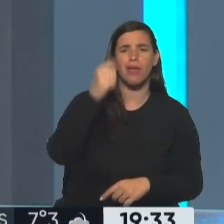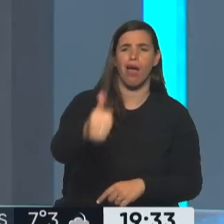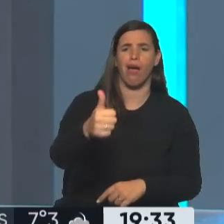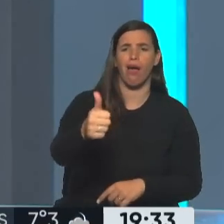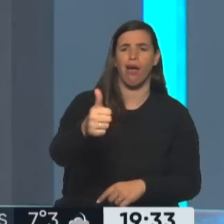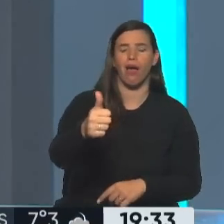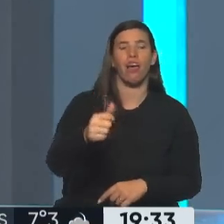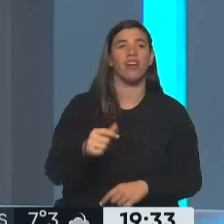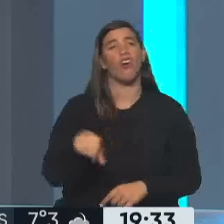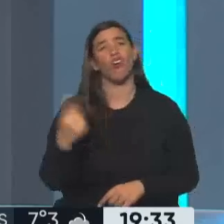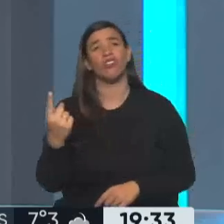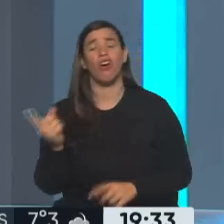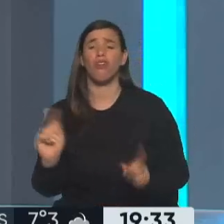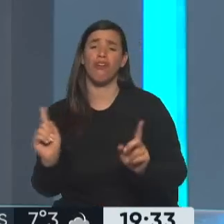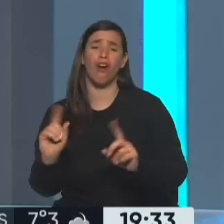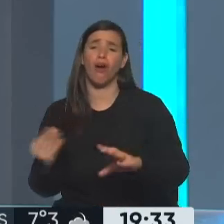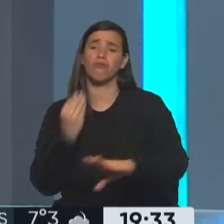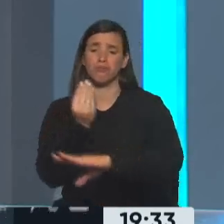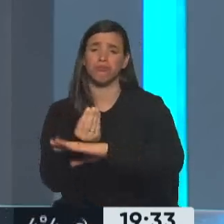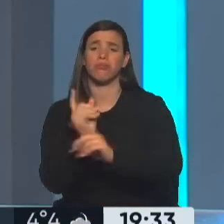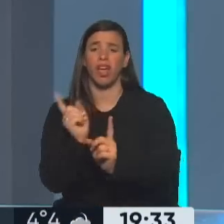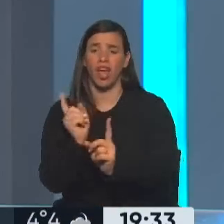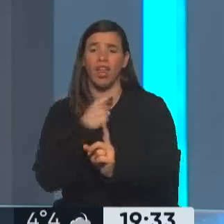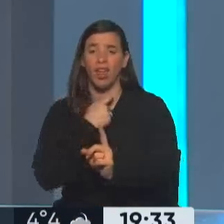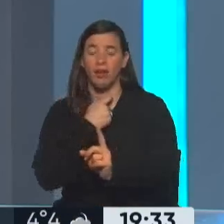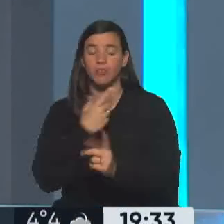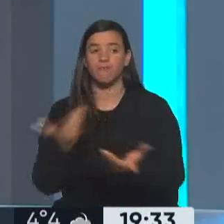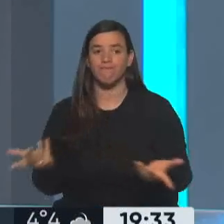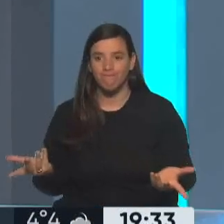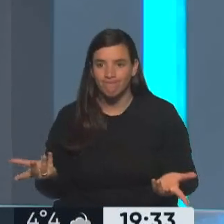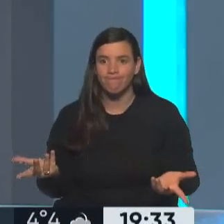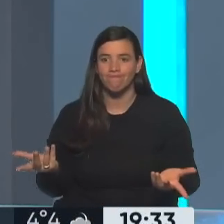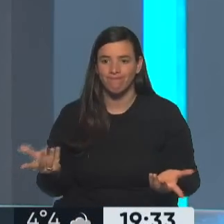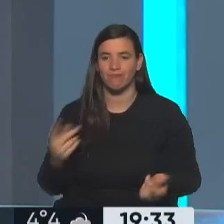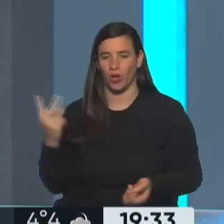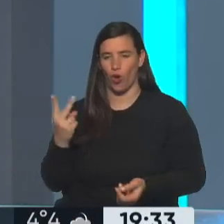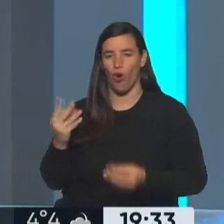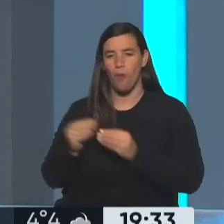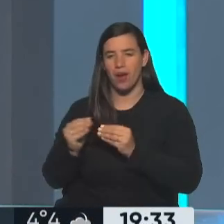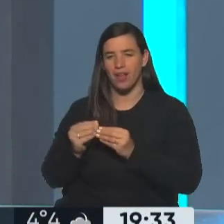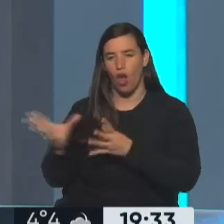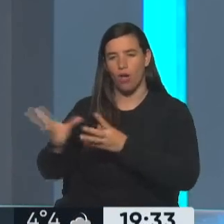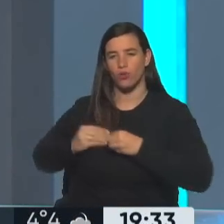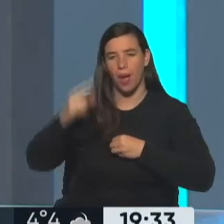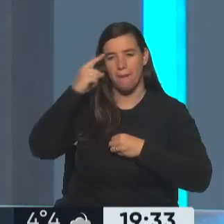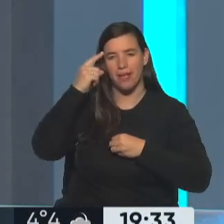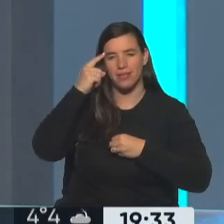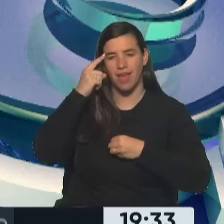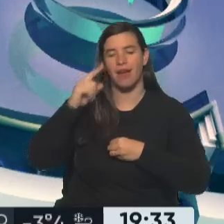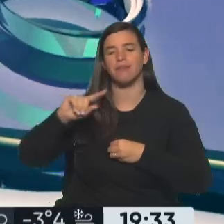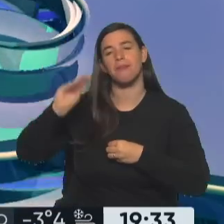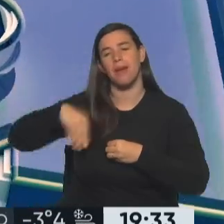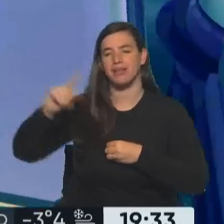sea disparador. Las compañeras nos ayudan a pensar en voz alta y tenemos un invitado en particular. Vale,